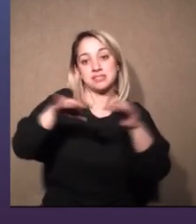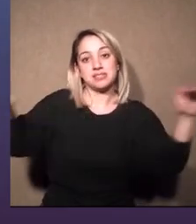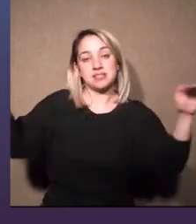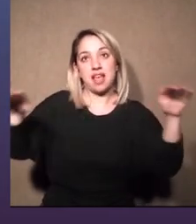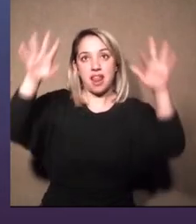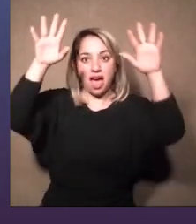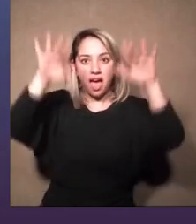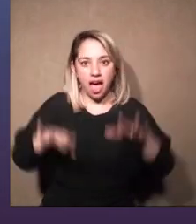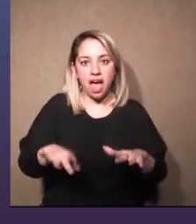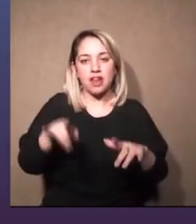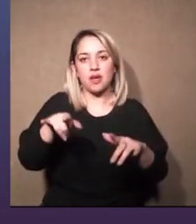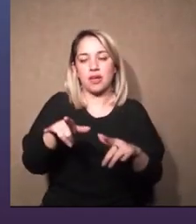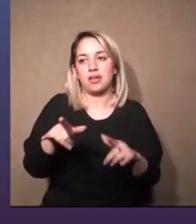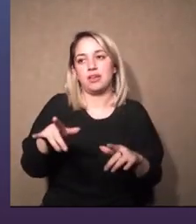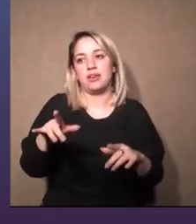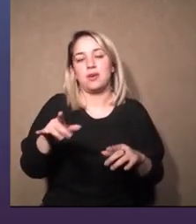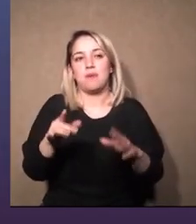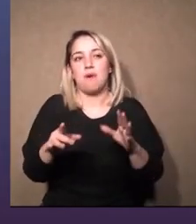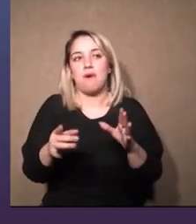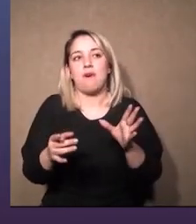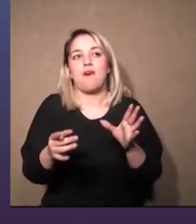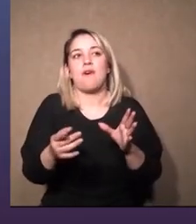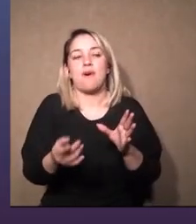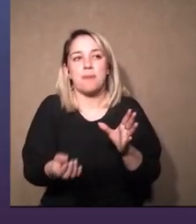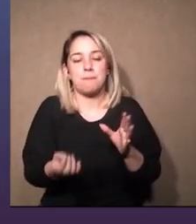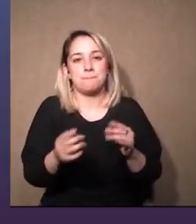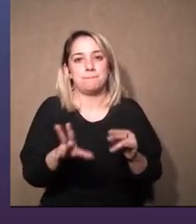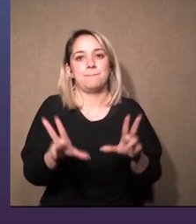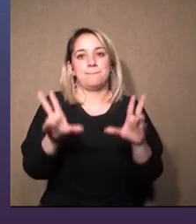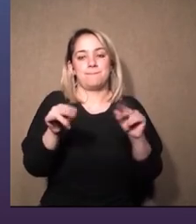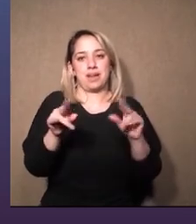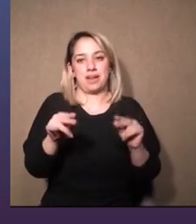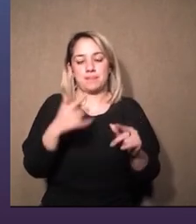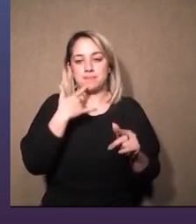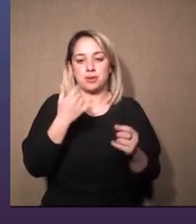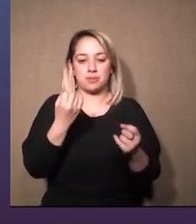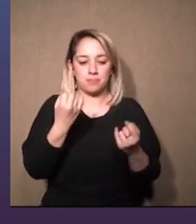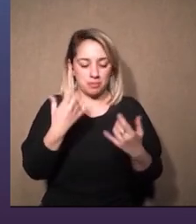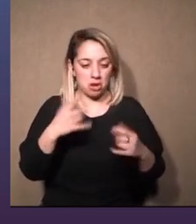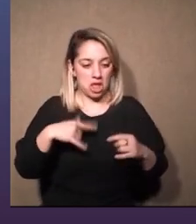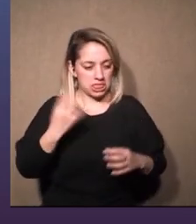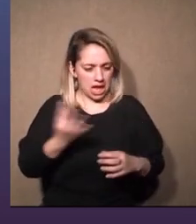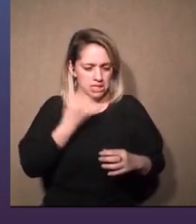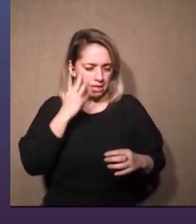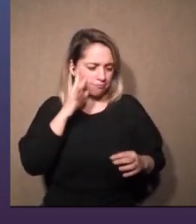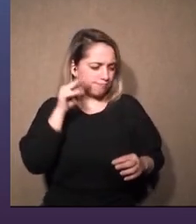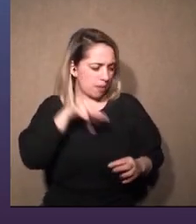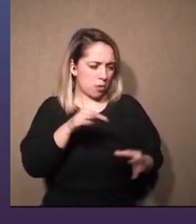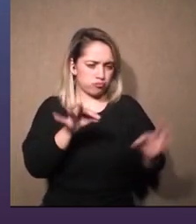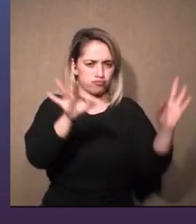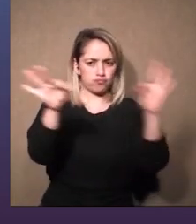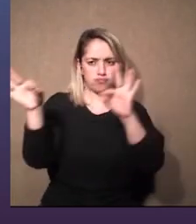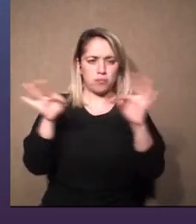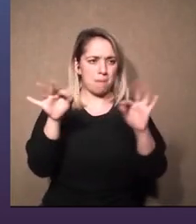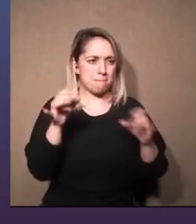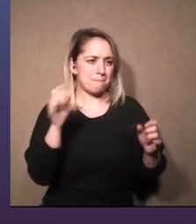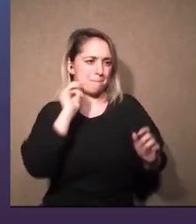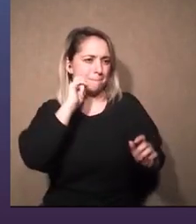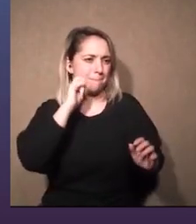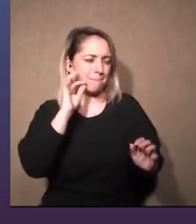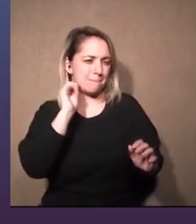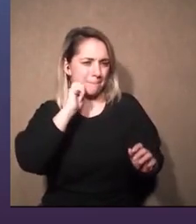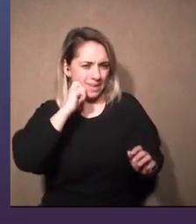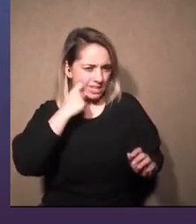y ahí hay un nuevo choque con la realidad ¿no? porque a veces lo que se veía bien en el taller o en las pruebas en el escenario funciona